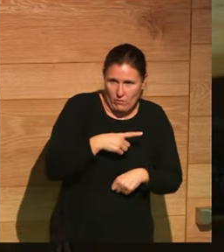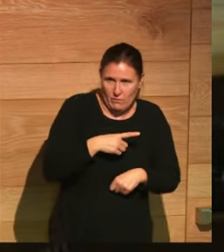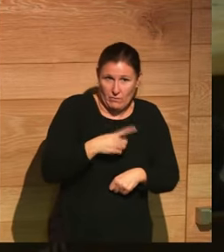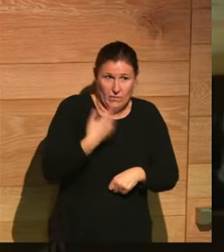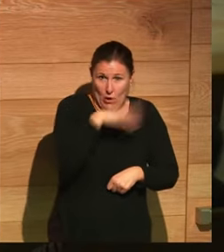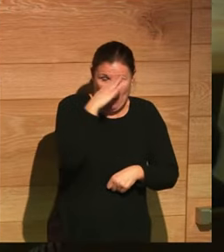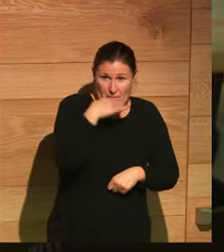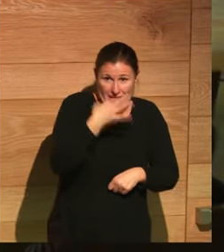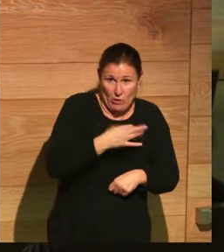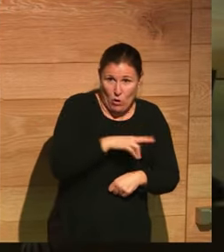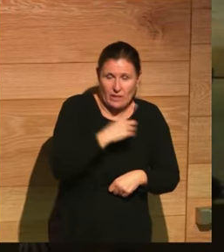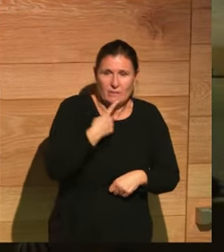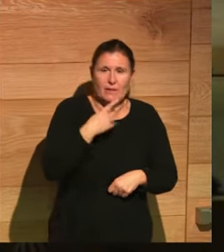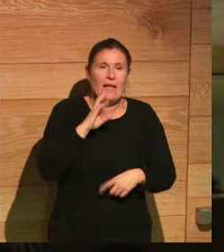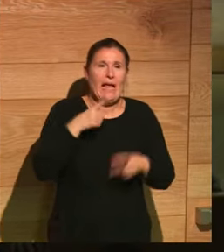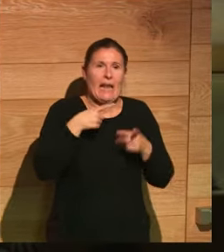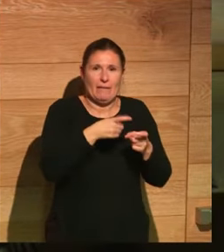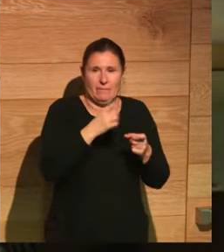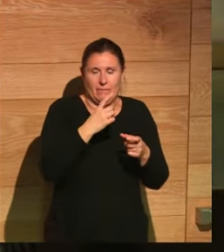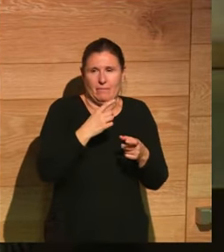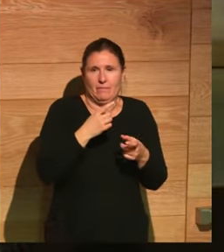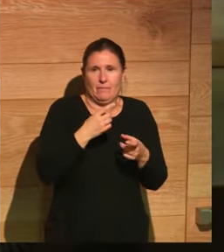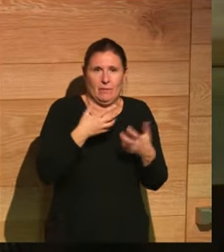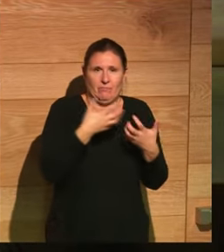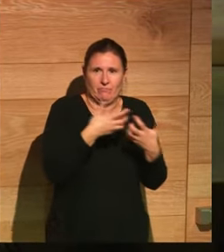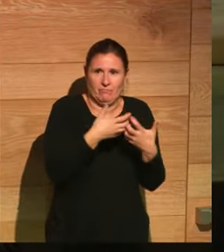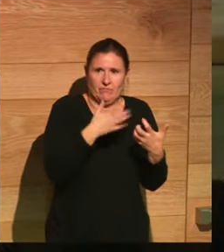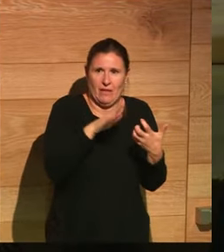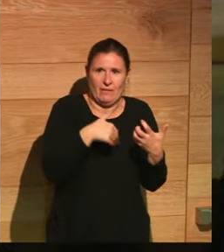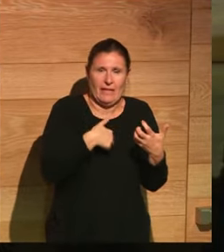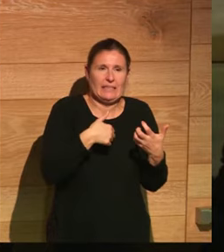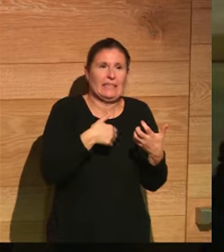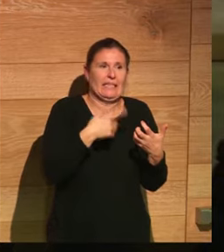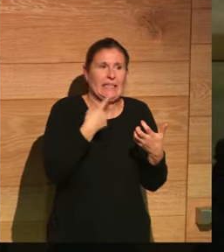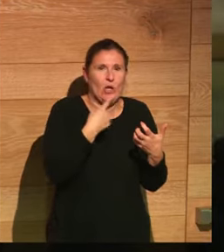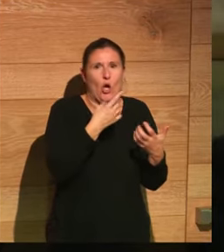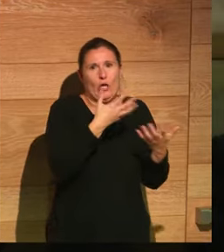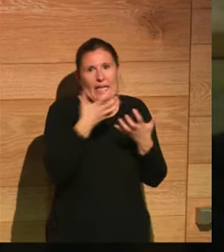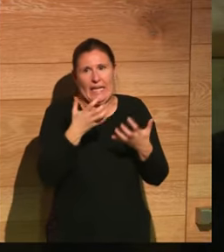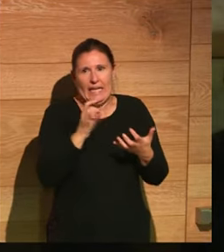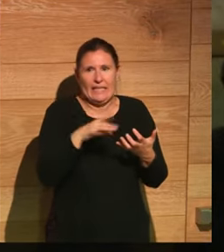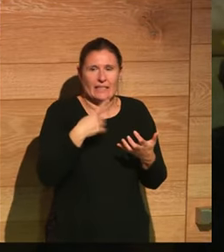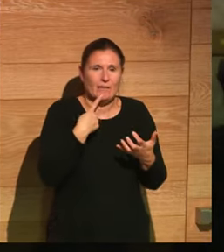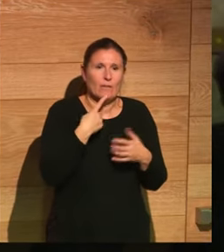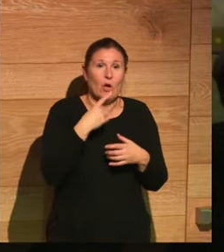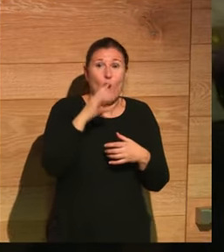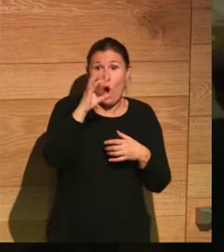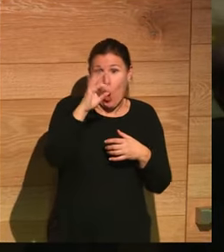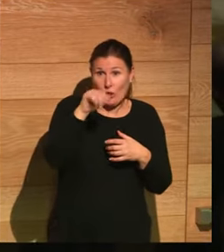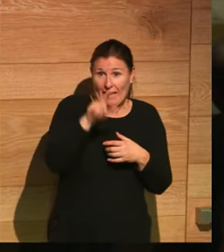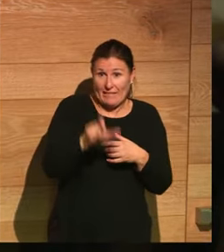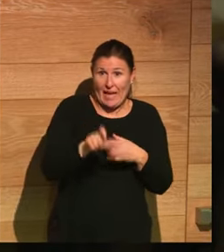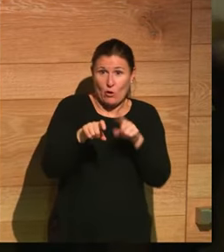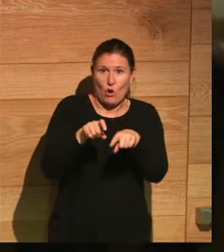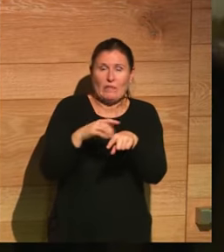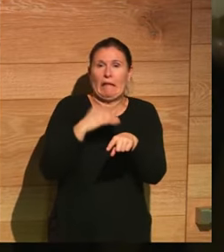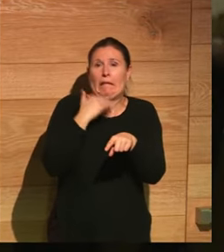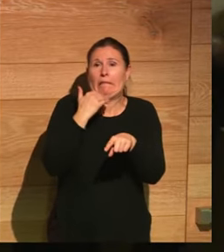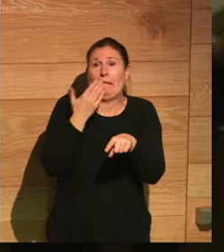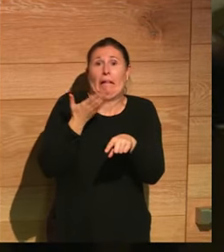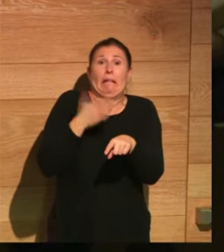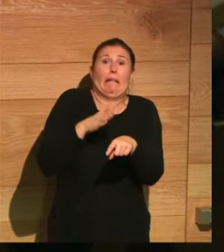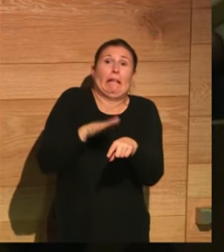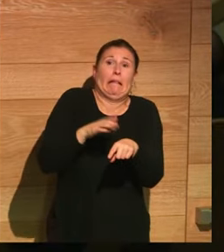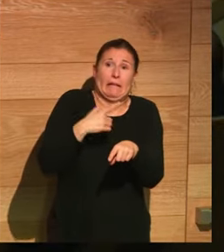en la batalla de Filipos, donde se venció a los enemigos de César, a los cesaricidas, sabemos que el pobre Octaviano estaba medio muerto en una